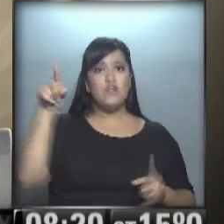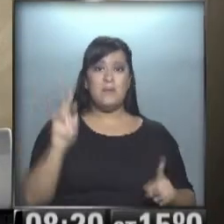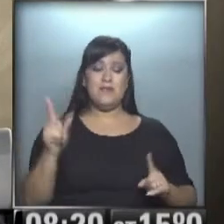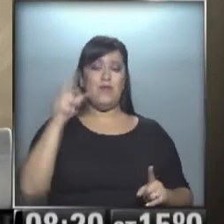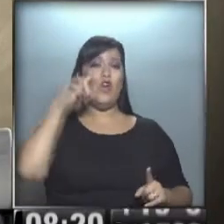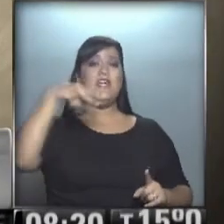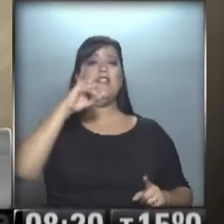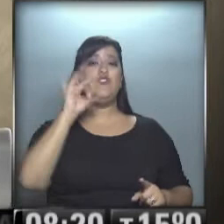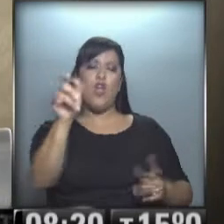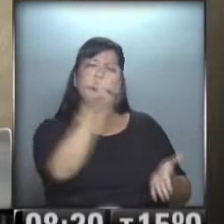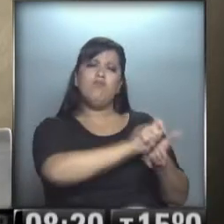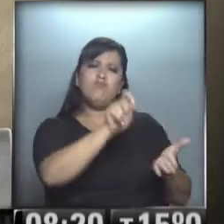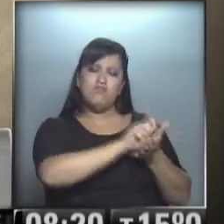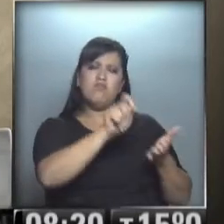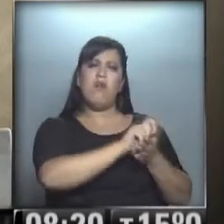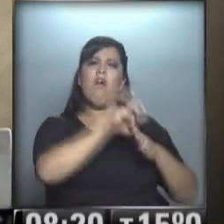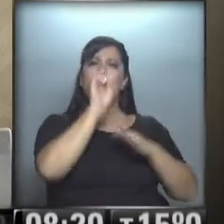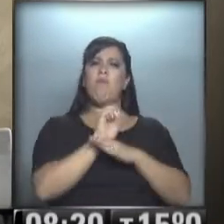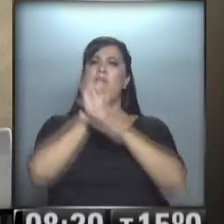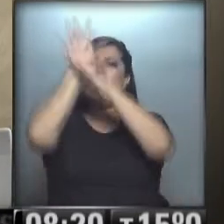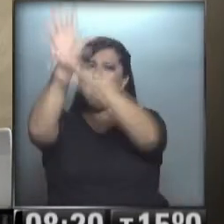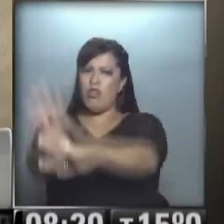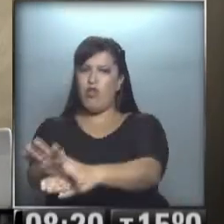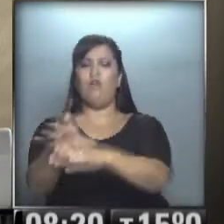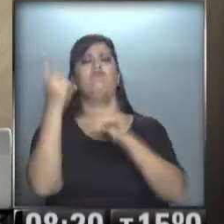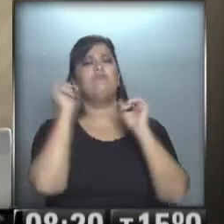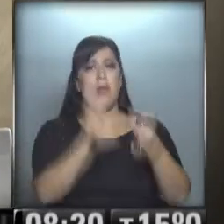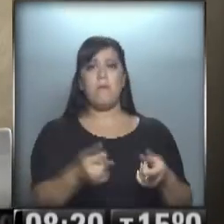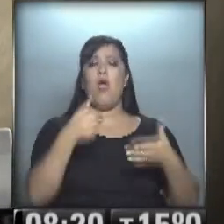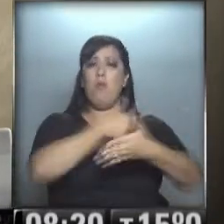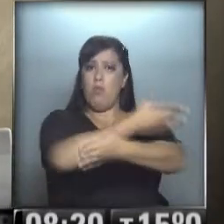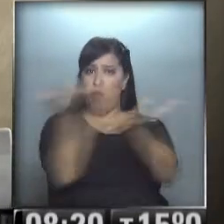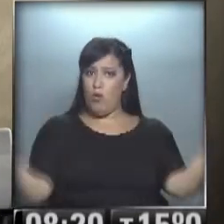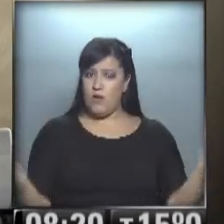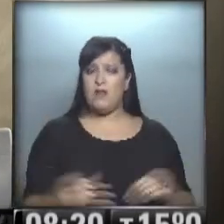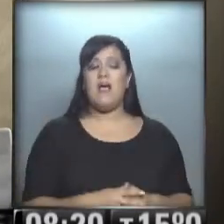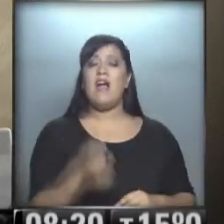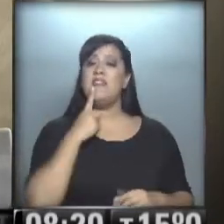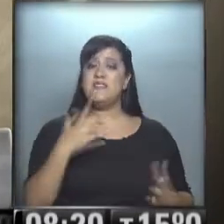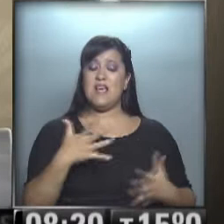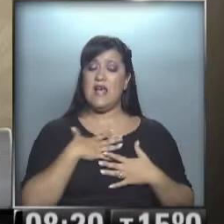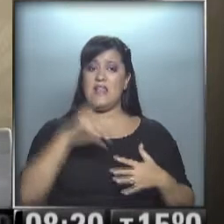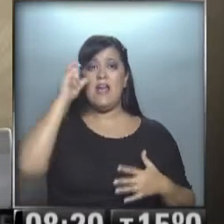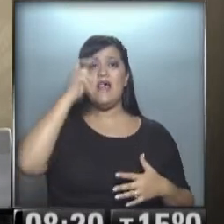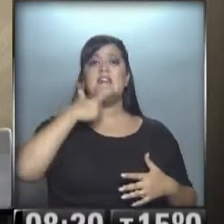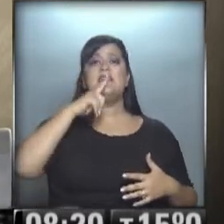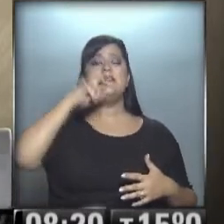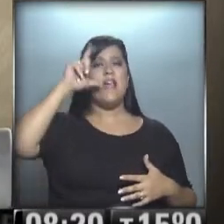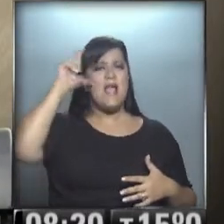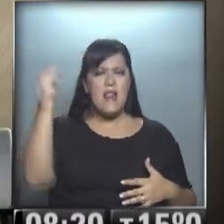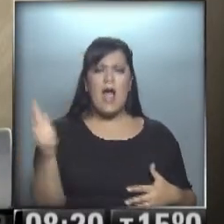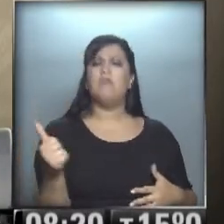se la envió personalmente a través de terceros, pero también la hizo pública, y dice lo siguiente, querida Estela, más allá de tu dolor